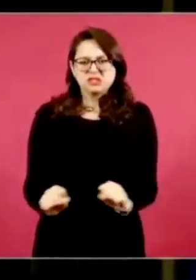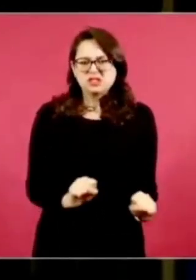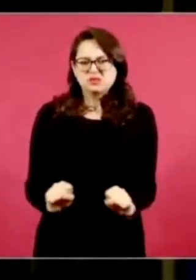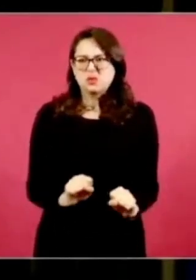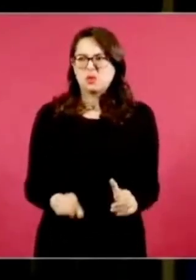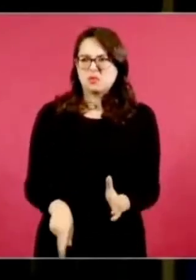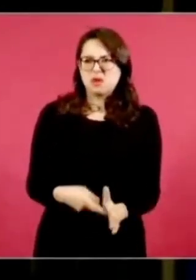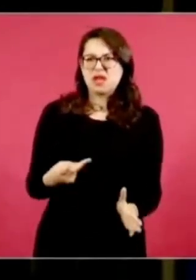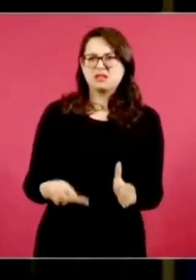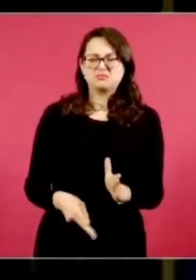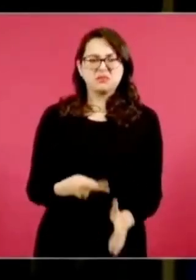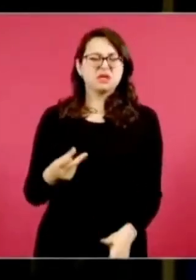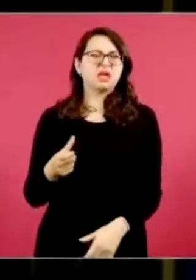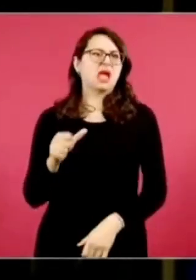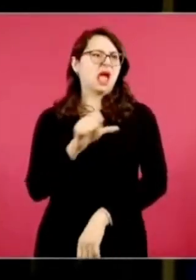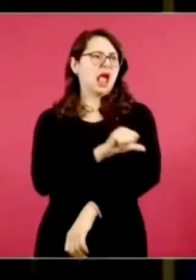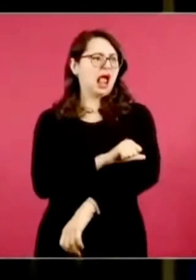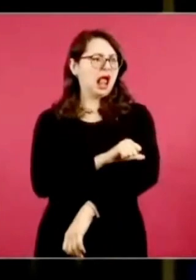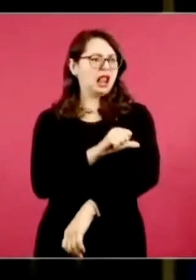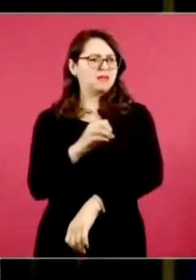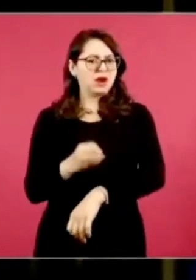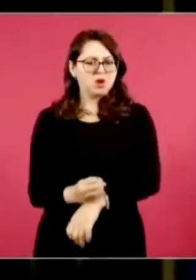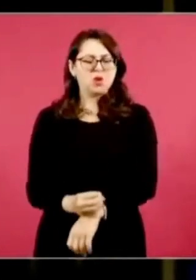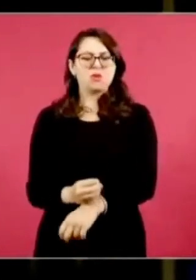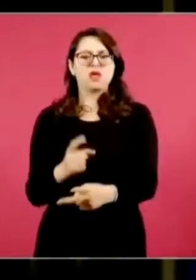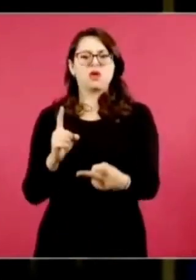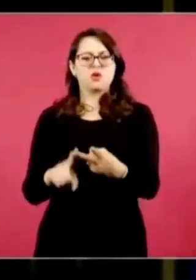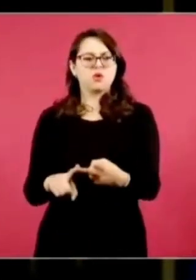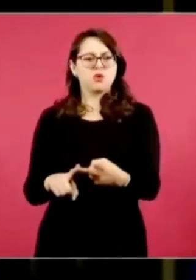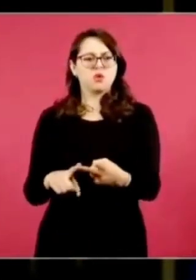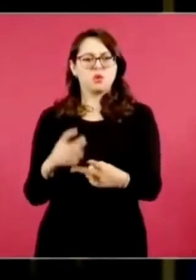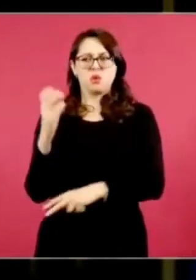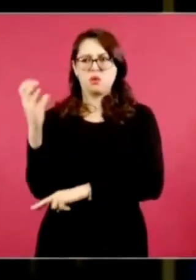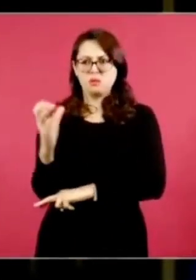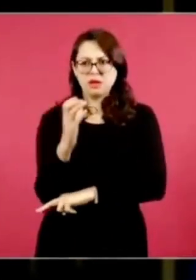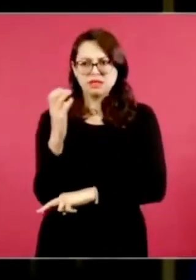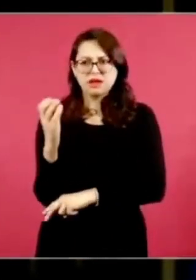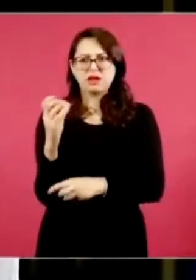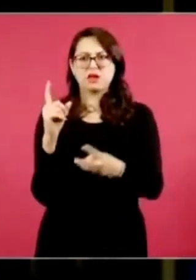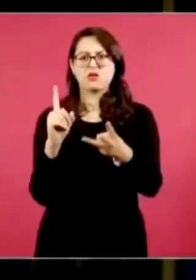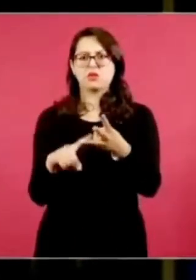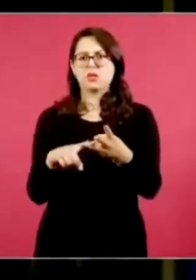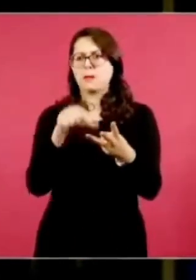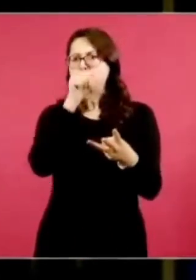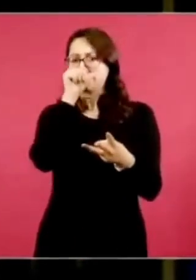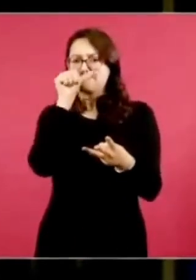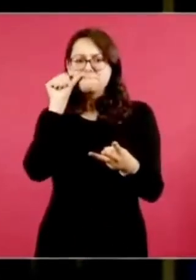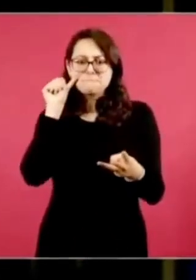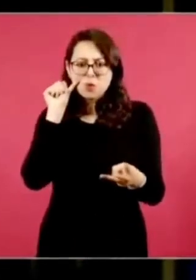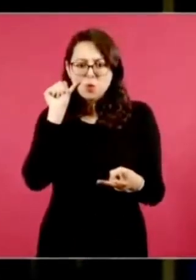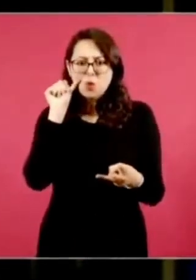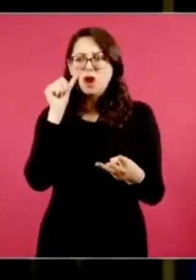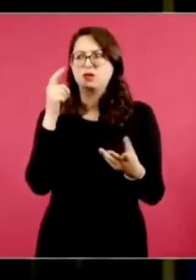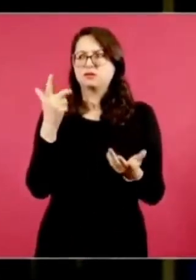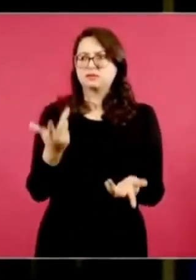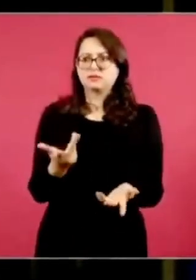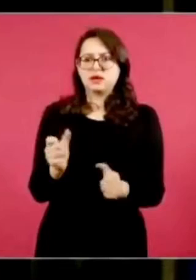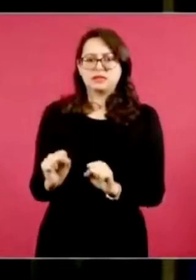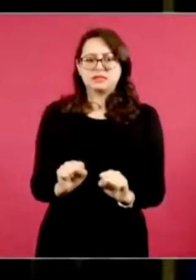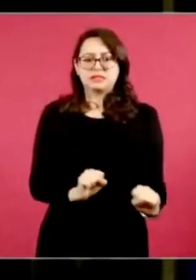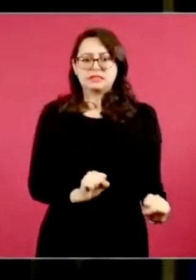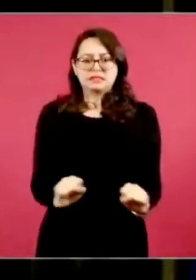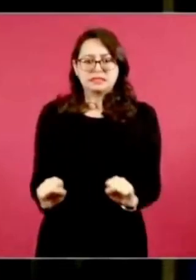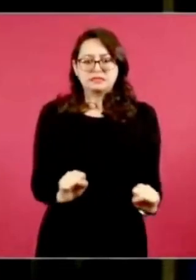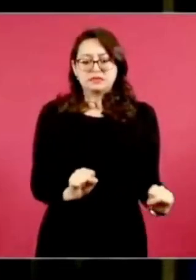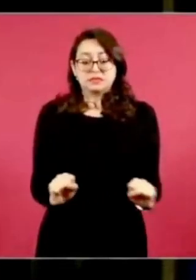que son Álvaro Obregón, Magdalena Contreras y algunas como Benito Juárez, en esta falla que es Plateros